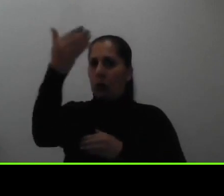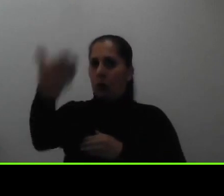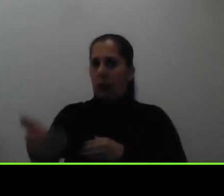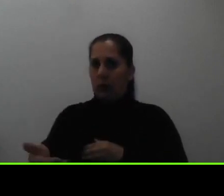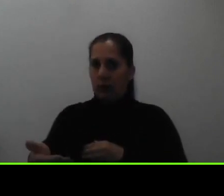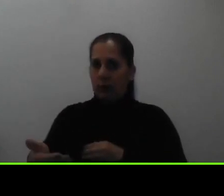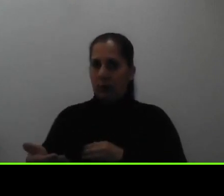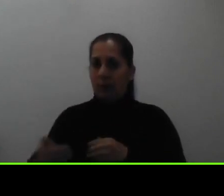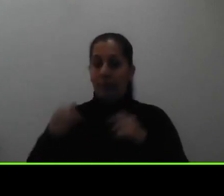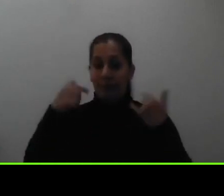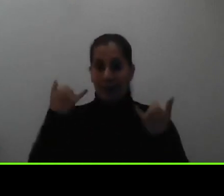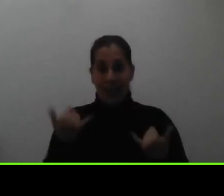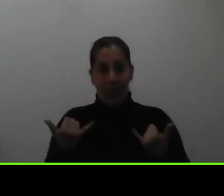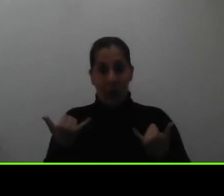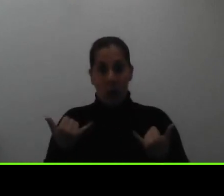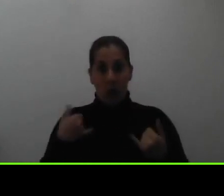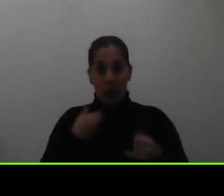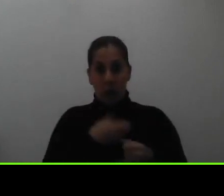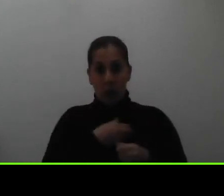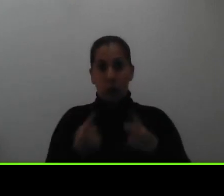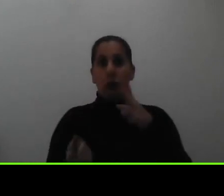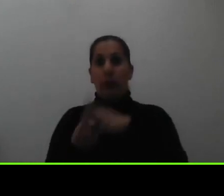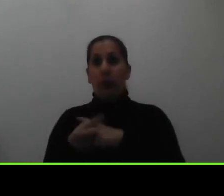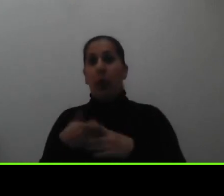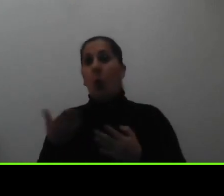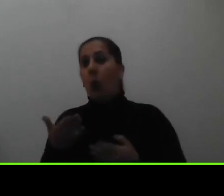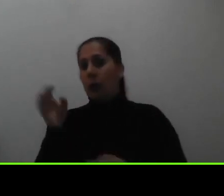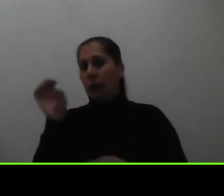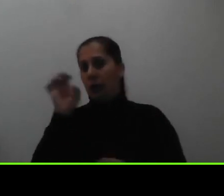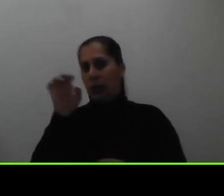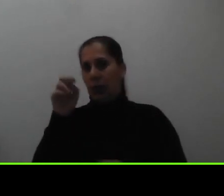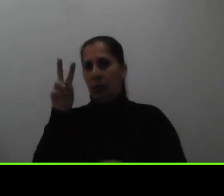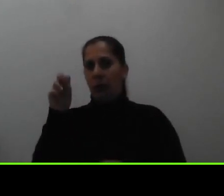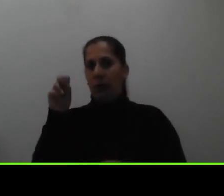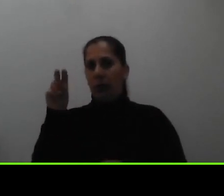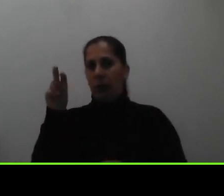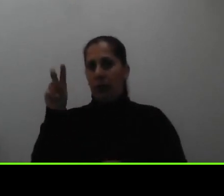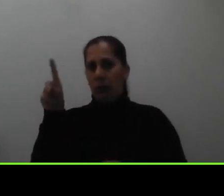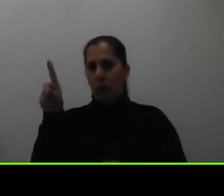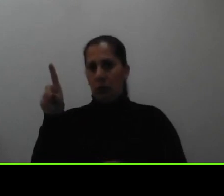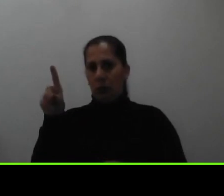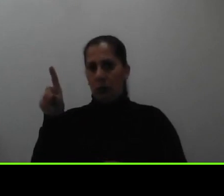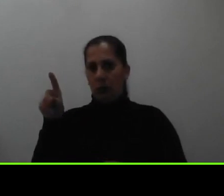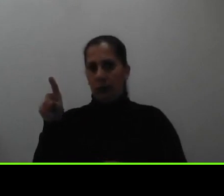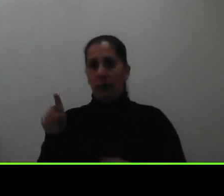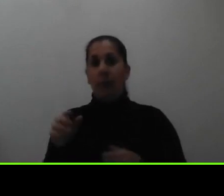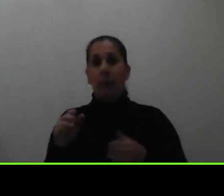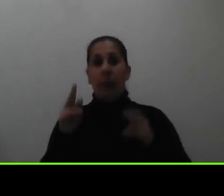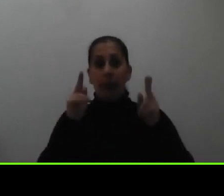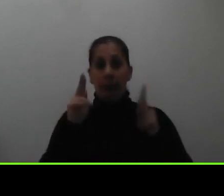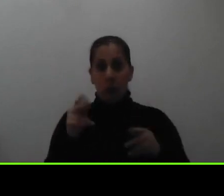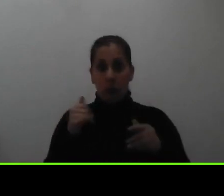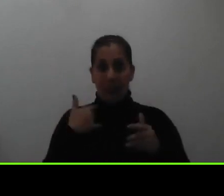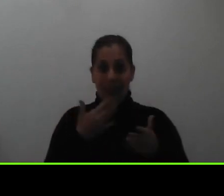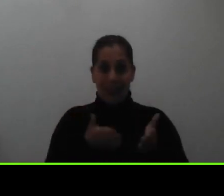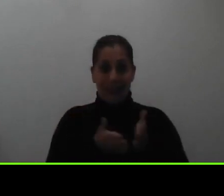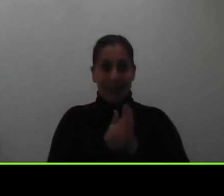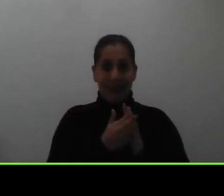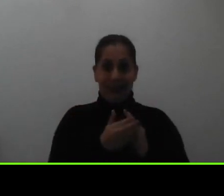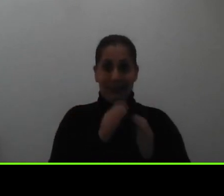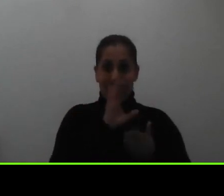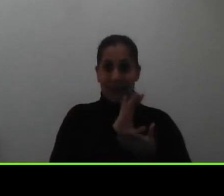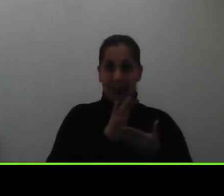aplica para enero 2021 por eso les decía que las personas que están en proceso de obtener su título de secundario